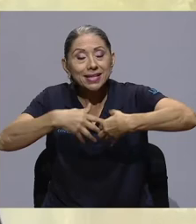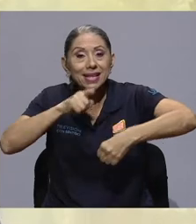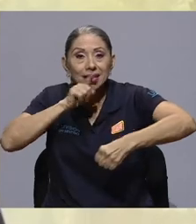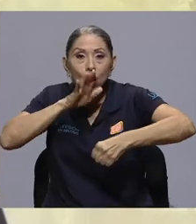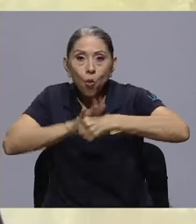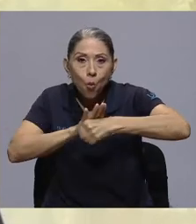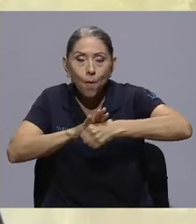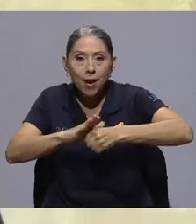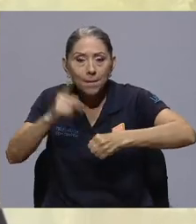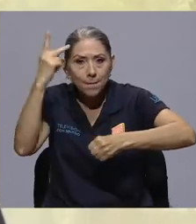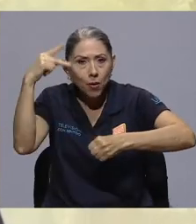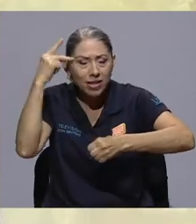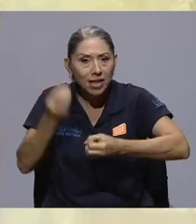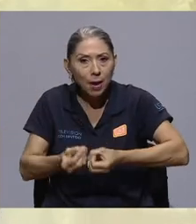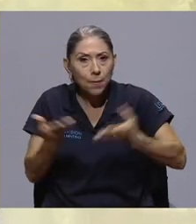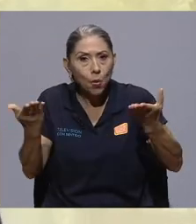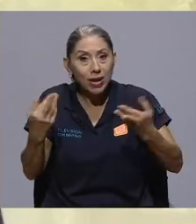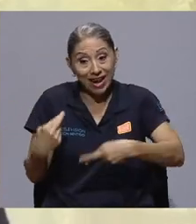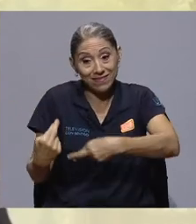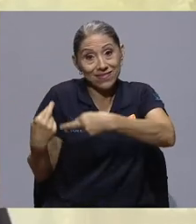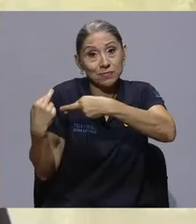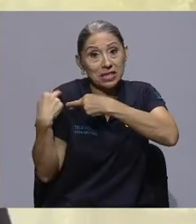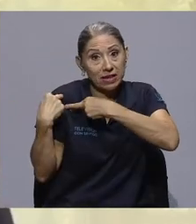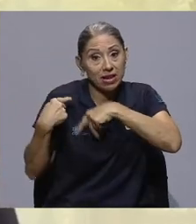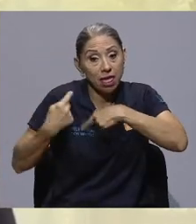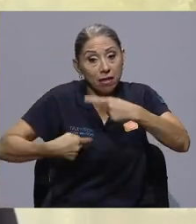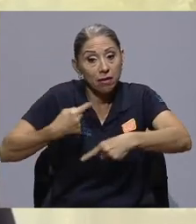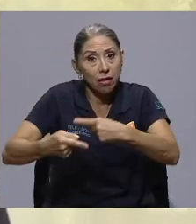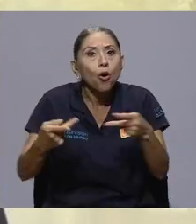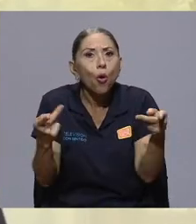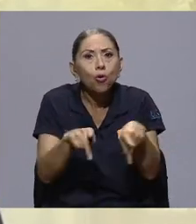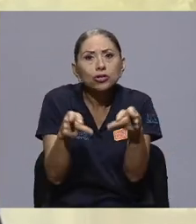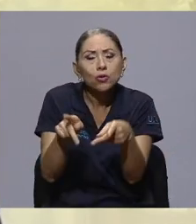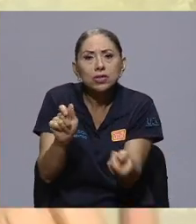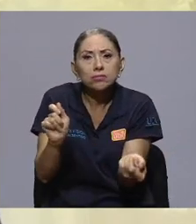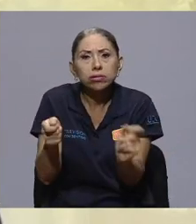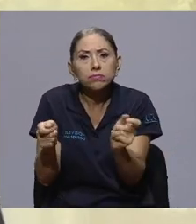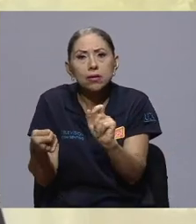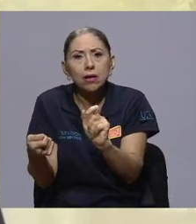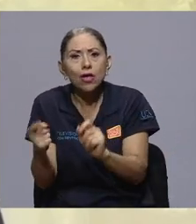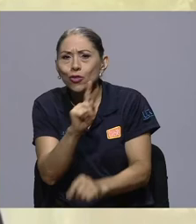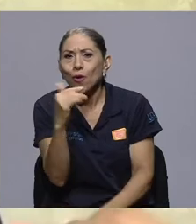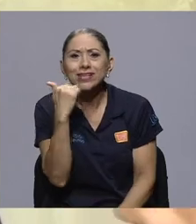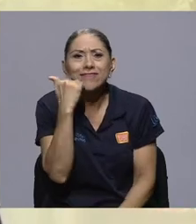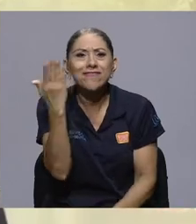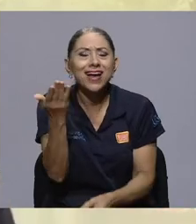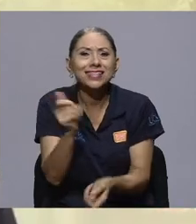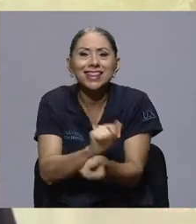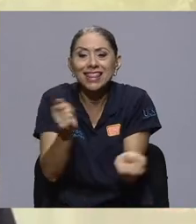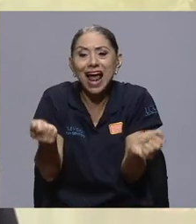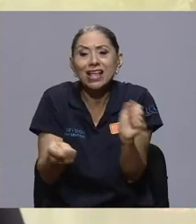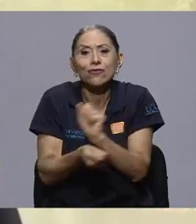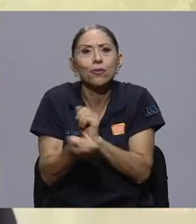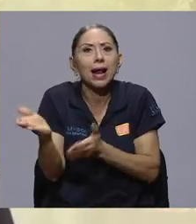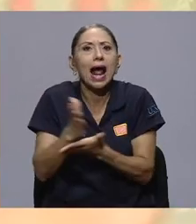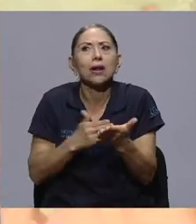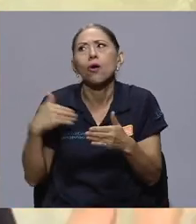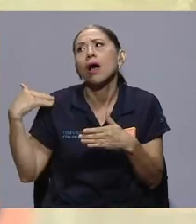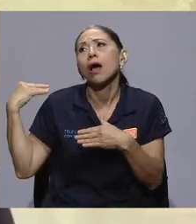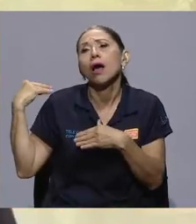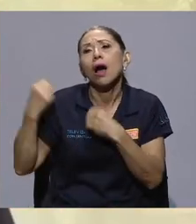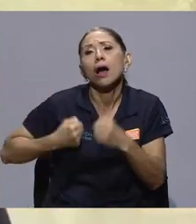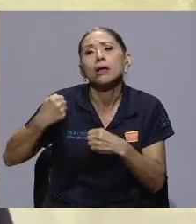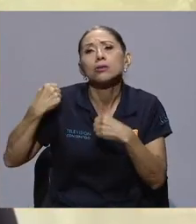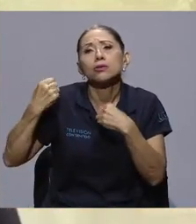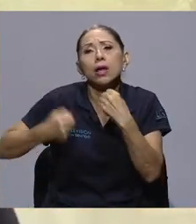pública de responsabilidad extendida del productor y que haya consecuencias y que haya transformación porque no es fácil transformar lo que hemos hecho por años y ahora decir, ok, ahora